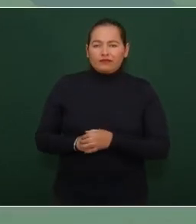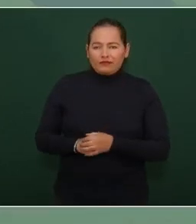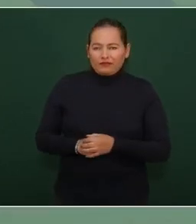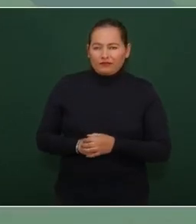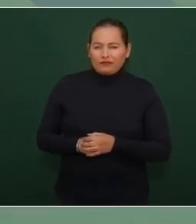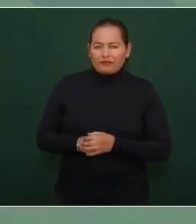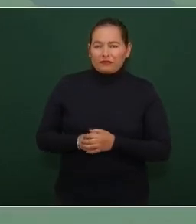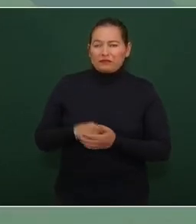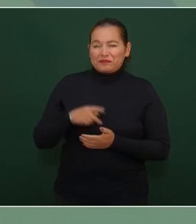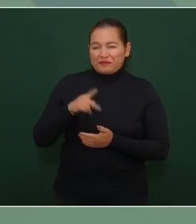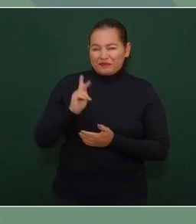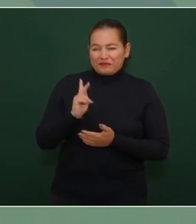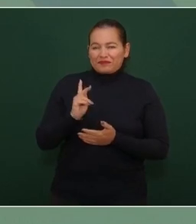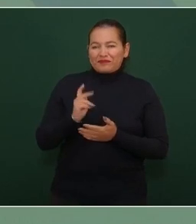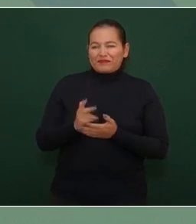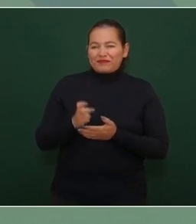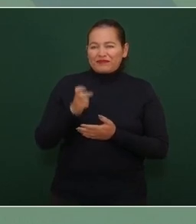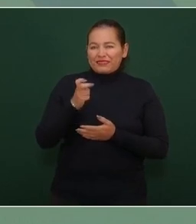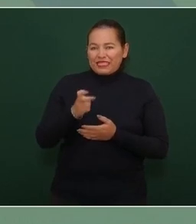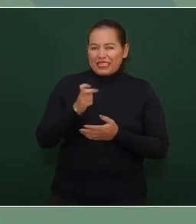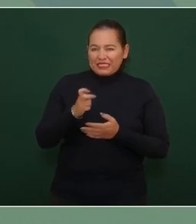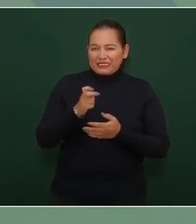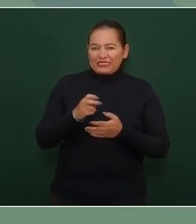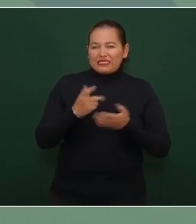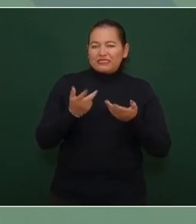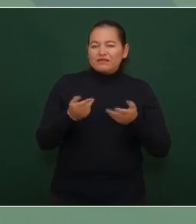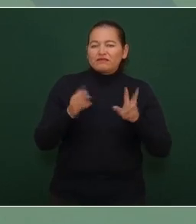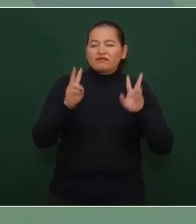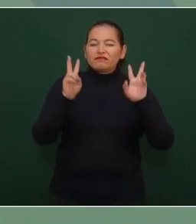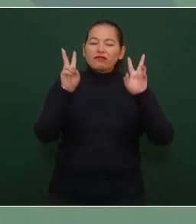pero ese es el tema de conversación